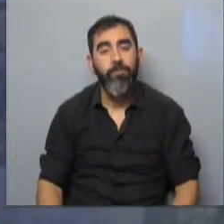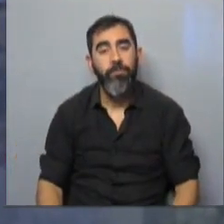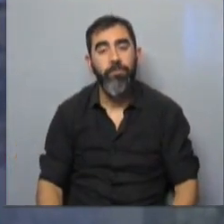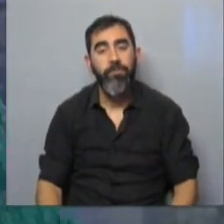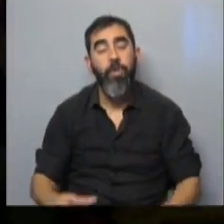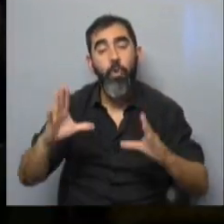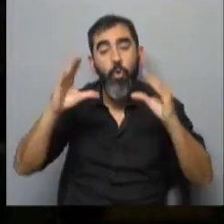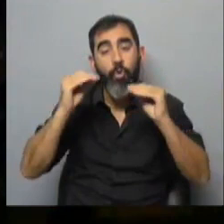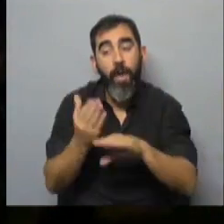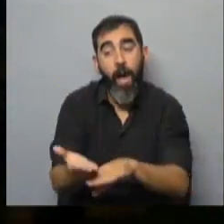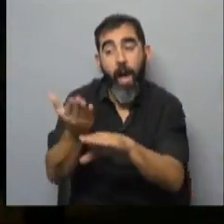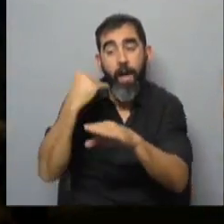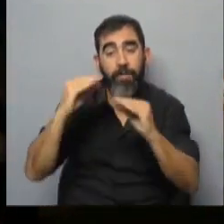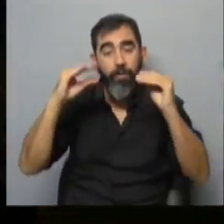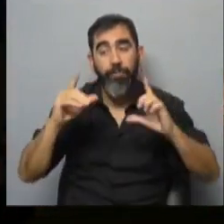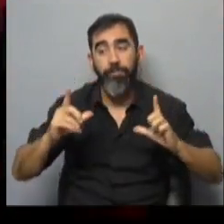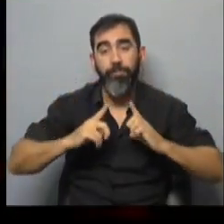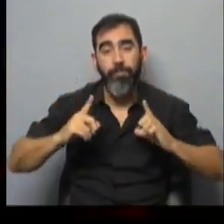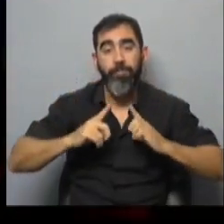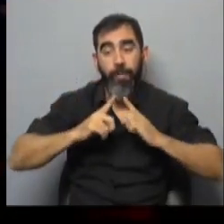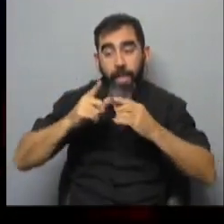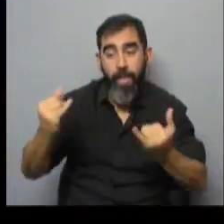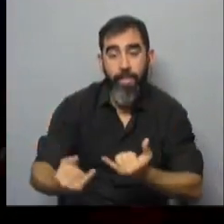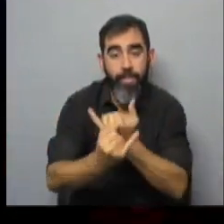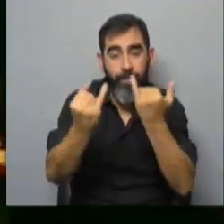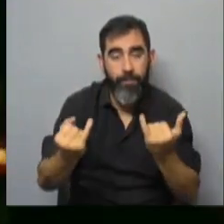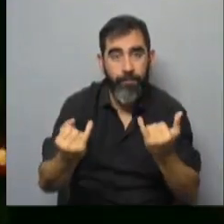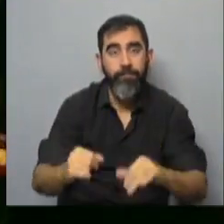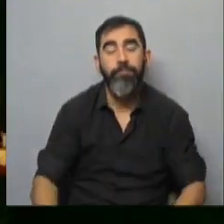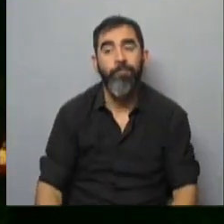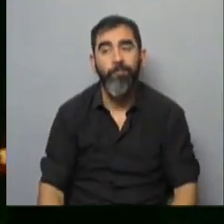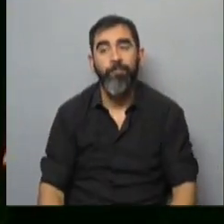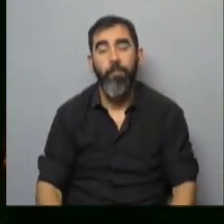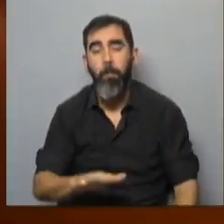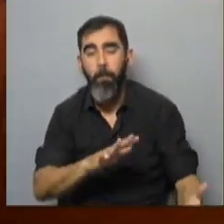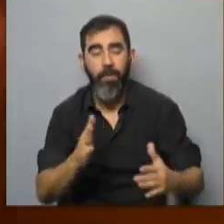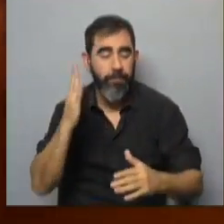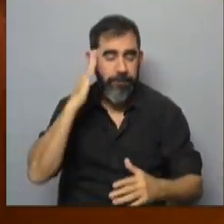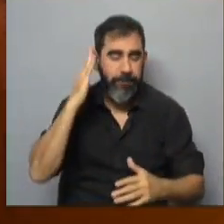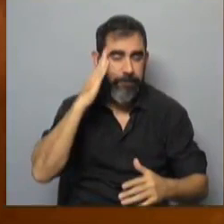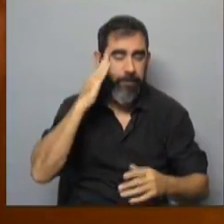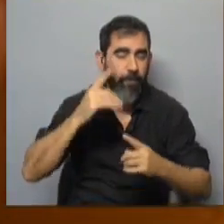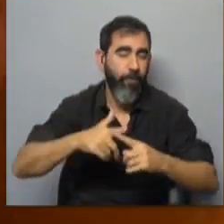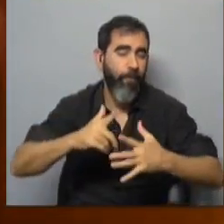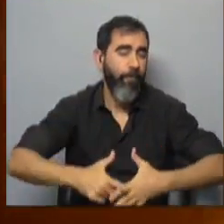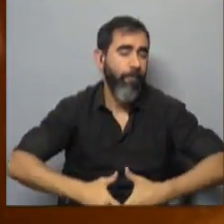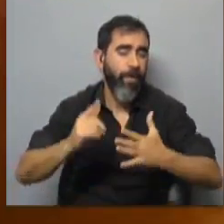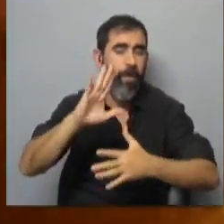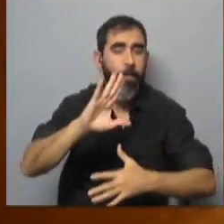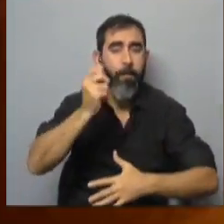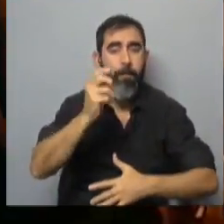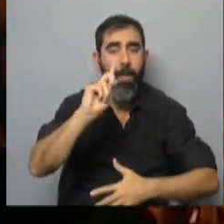la noche previa, esa víspera, esa espera del Día de San Juan. Bueno, como más o menos saben todos, es una fiesta pagana,